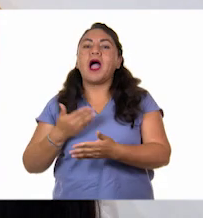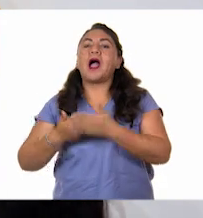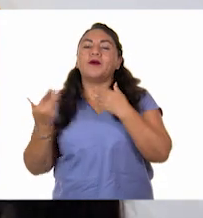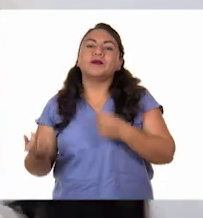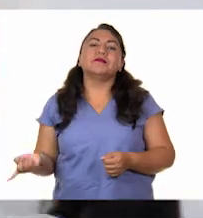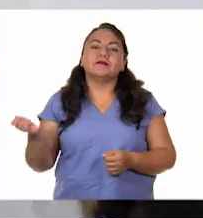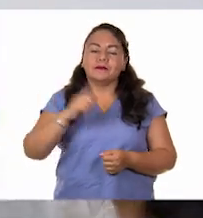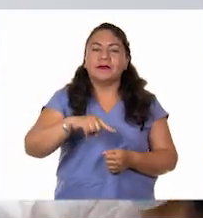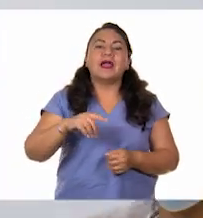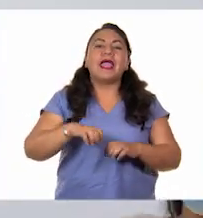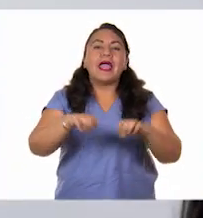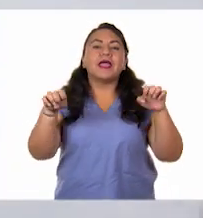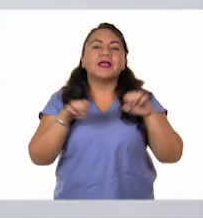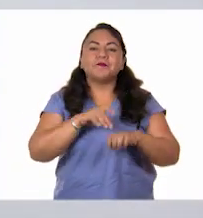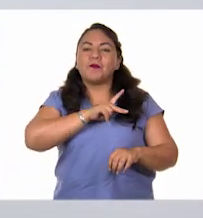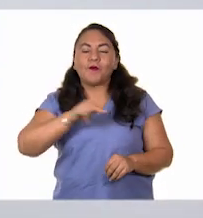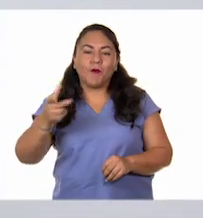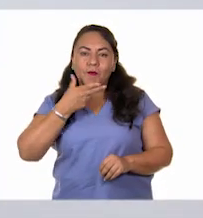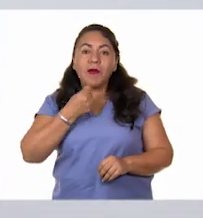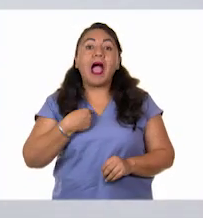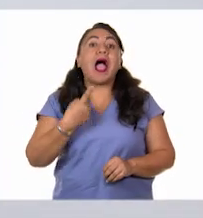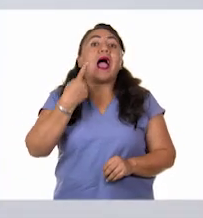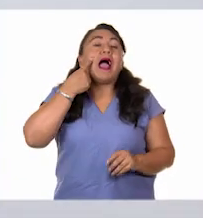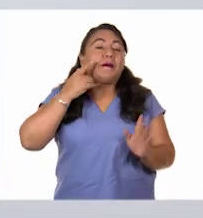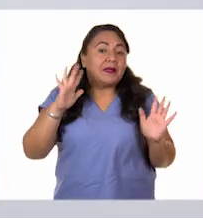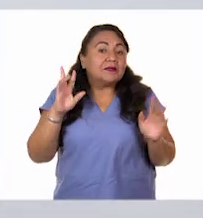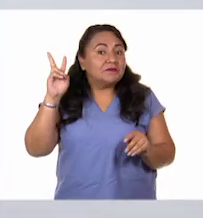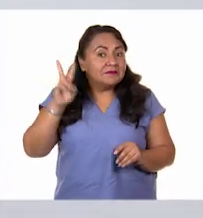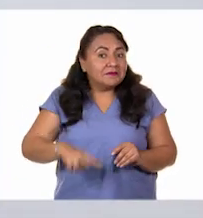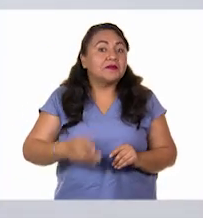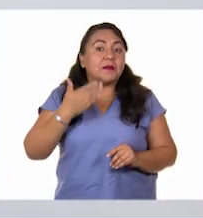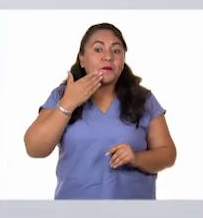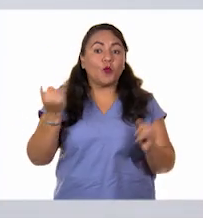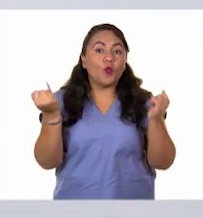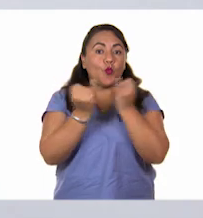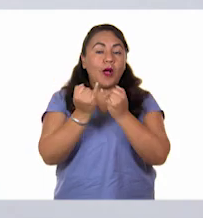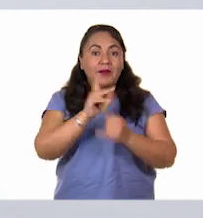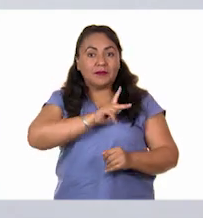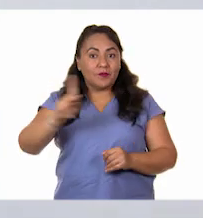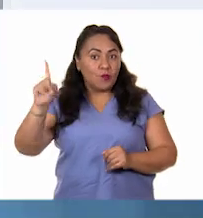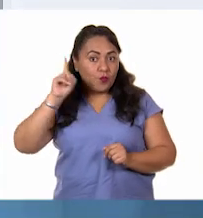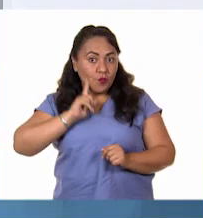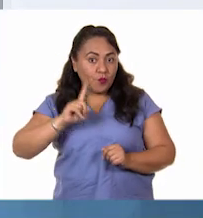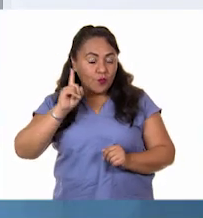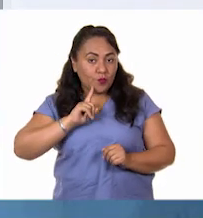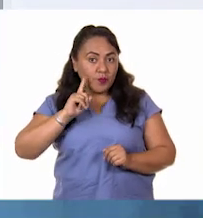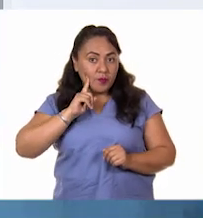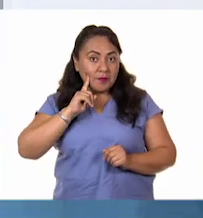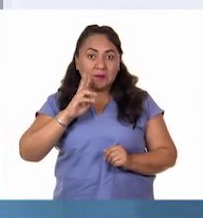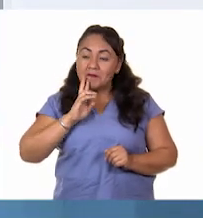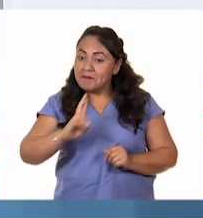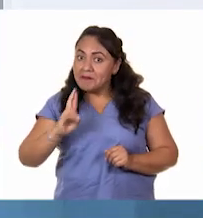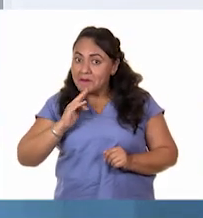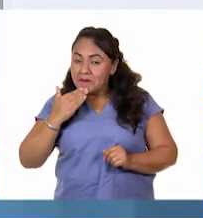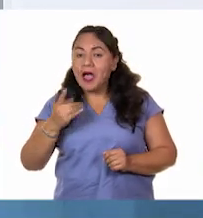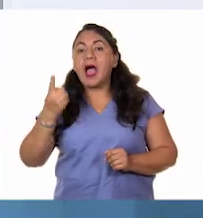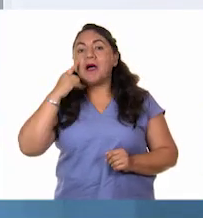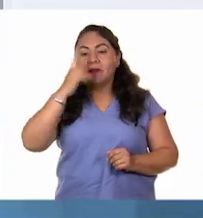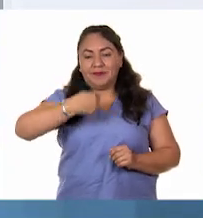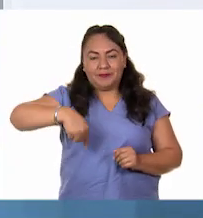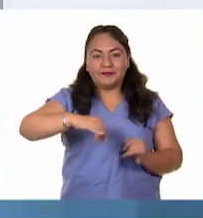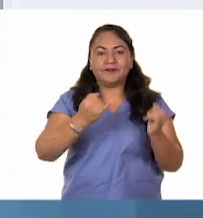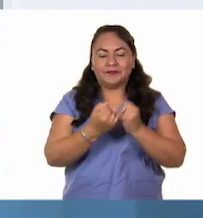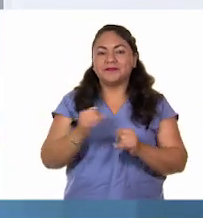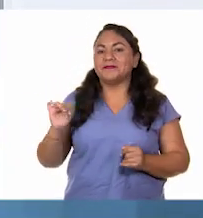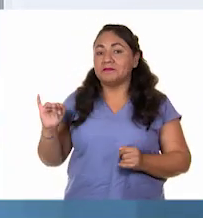equipo de los caballeros. A ver si es cierto que también, al igual que tu equipo, el equipo de las niñas, Logran sus tres